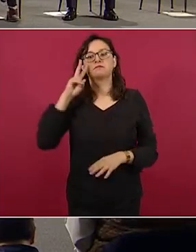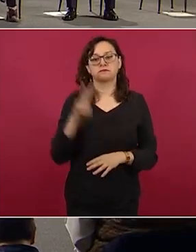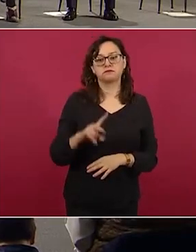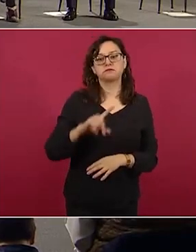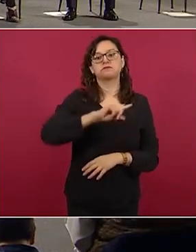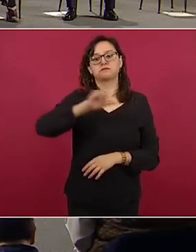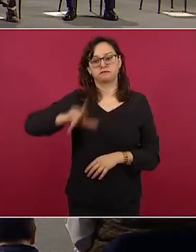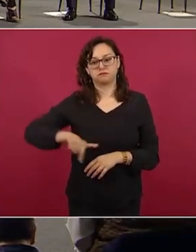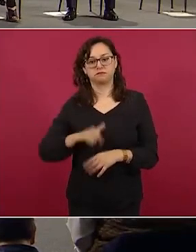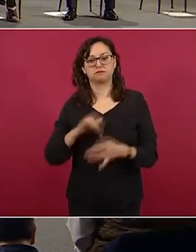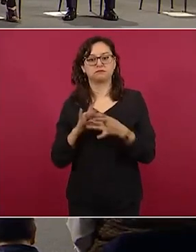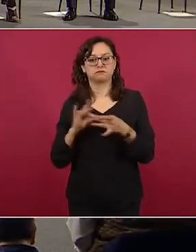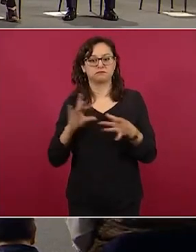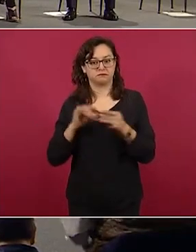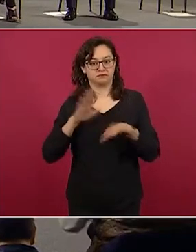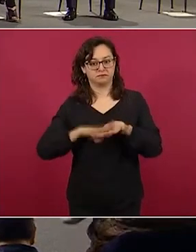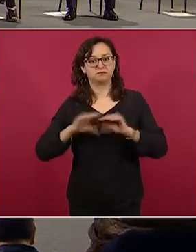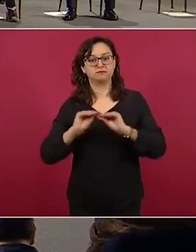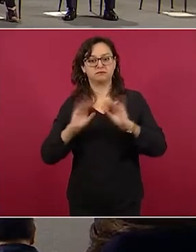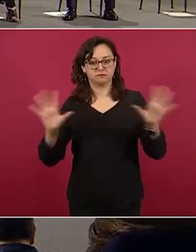puntualizaciones. Gracias.